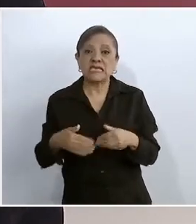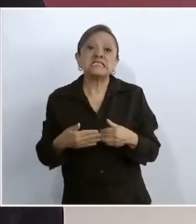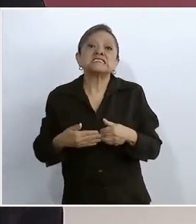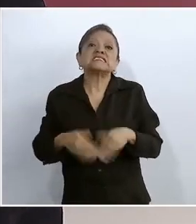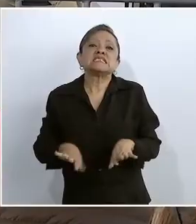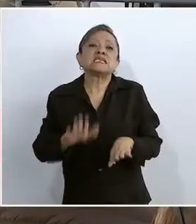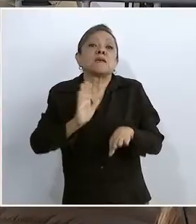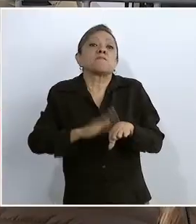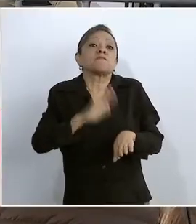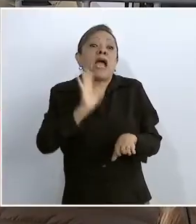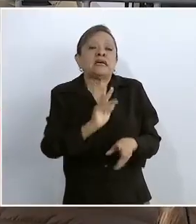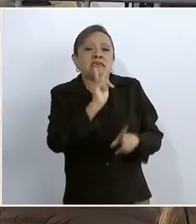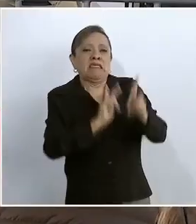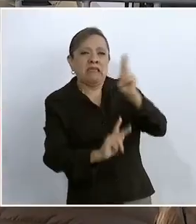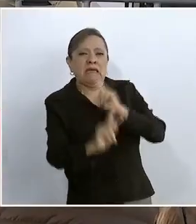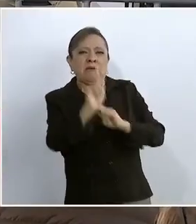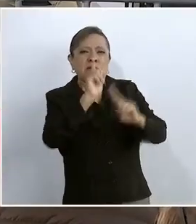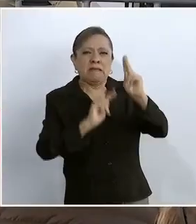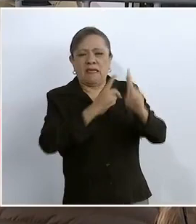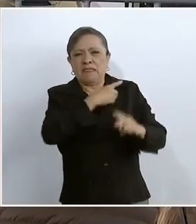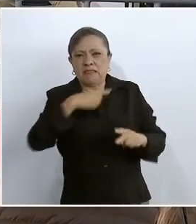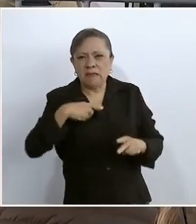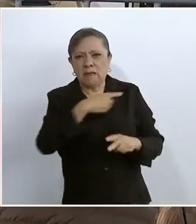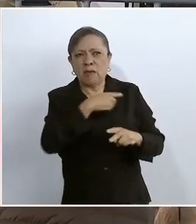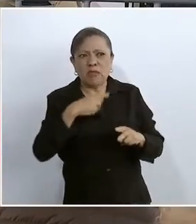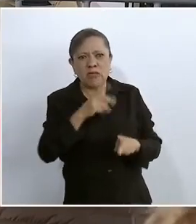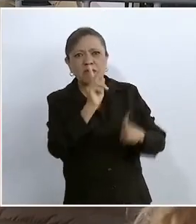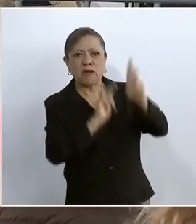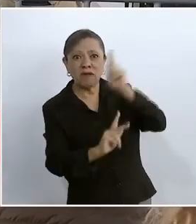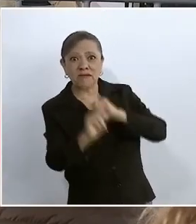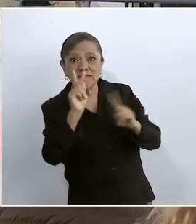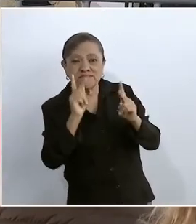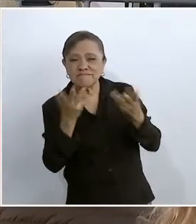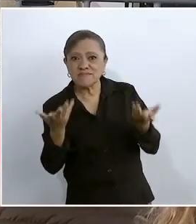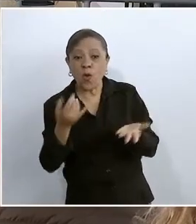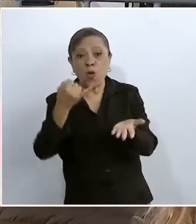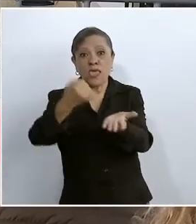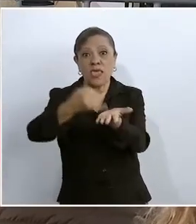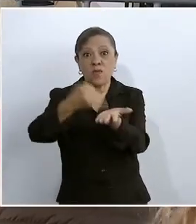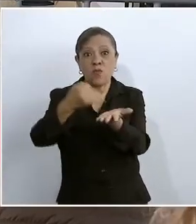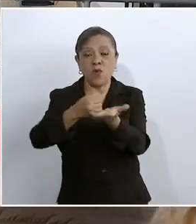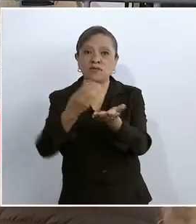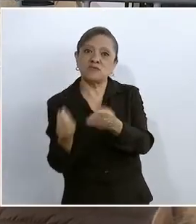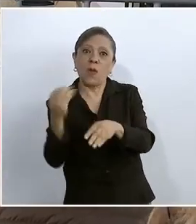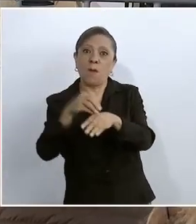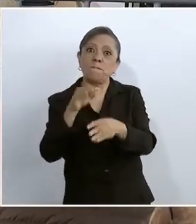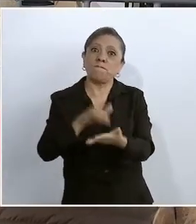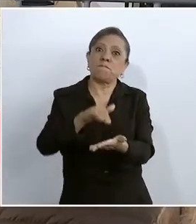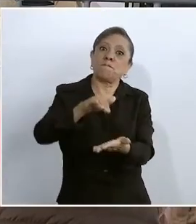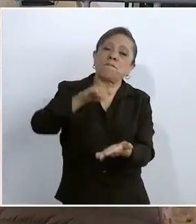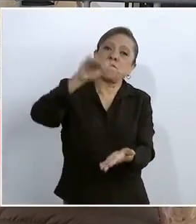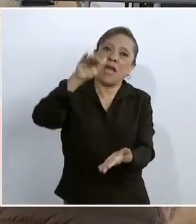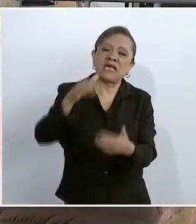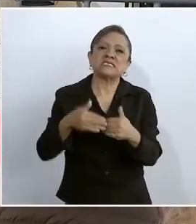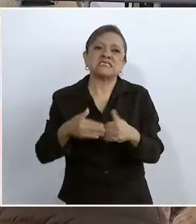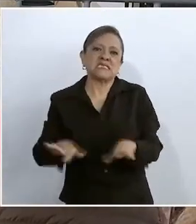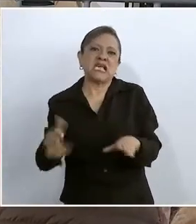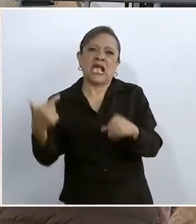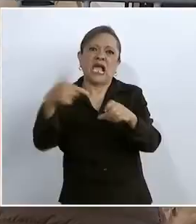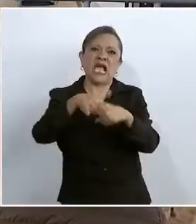deuda, sin aumentar los impuestos, sin gasolinazos,